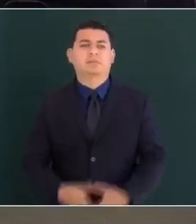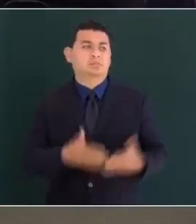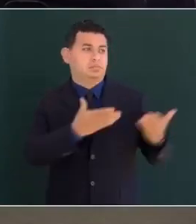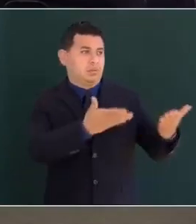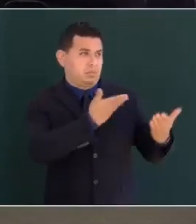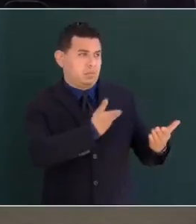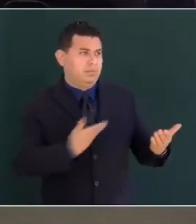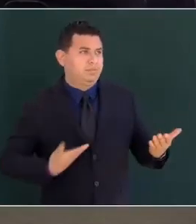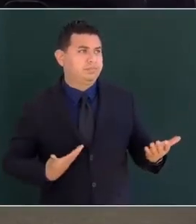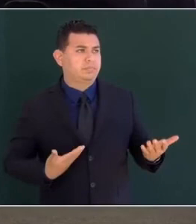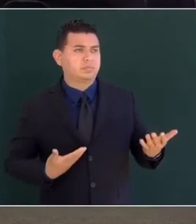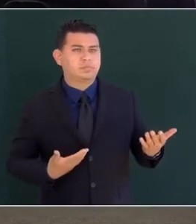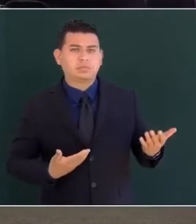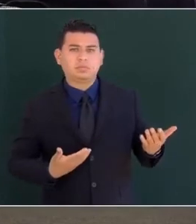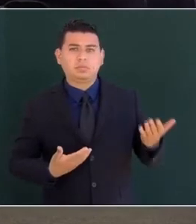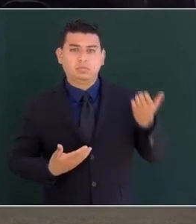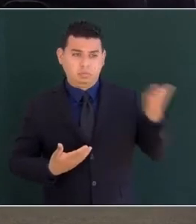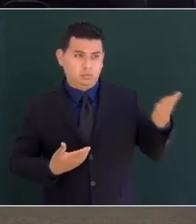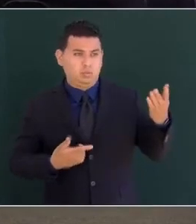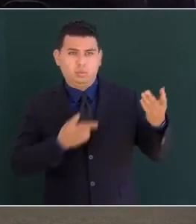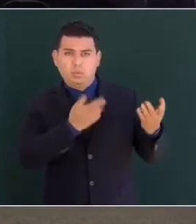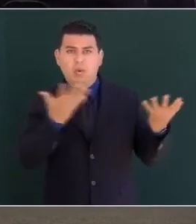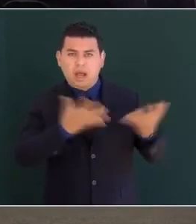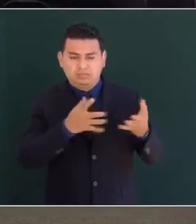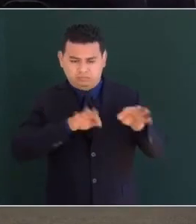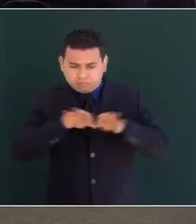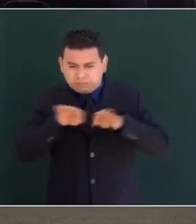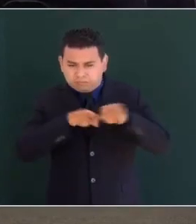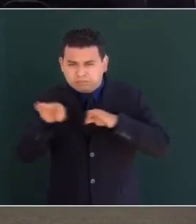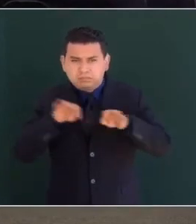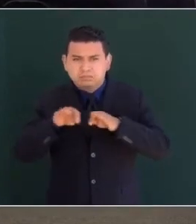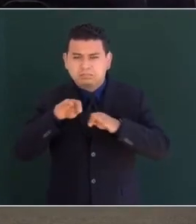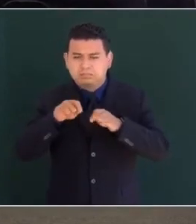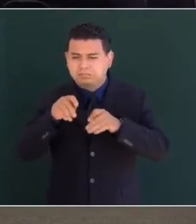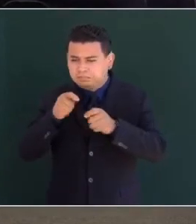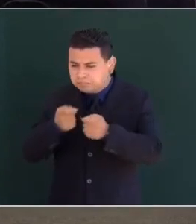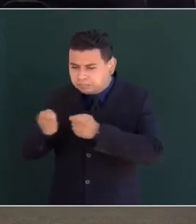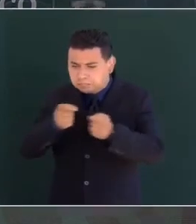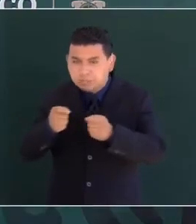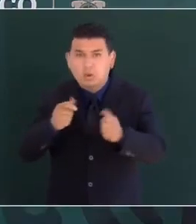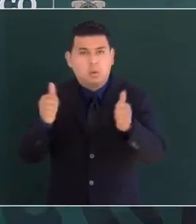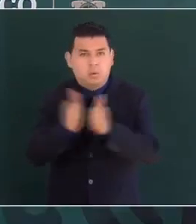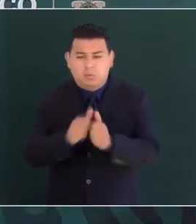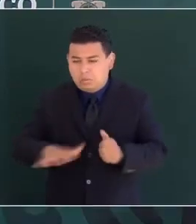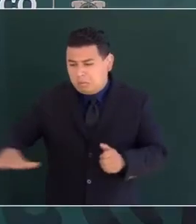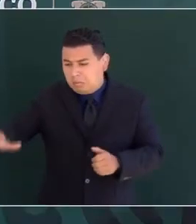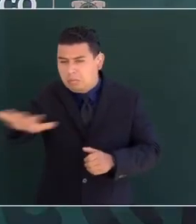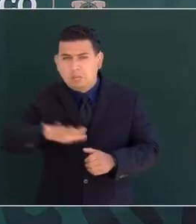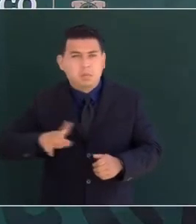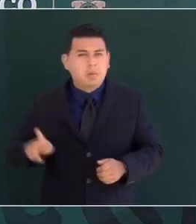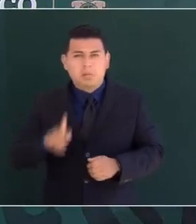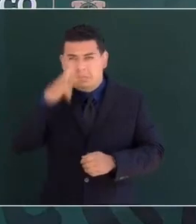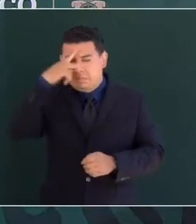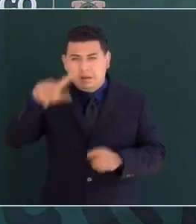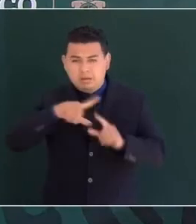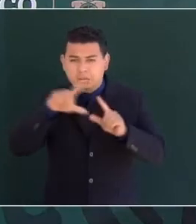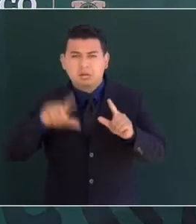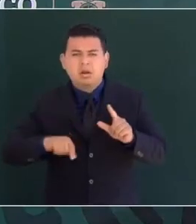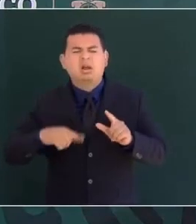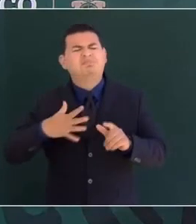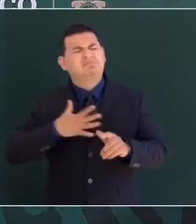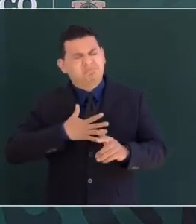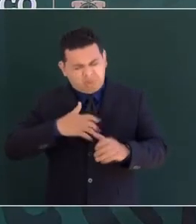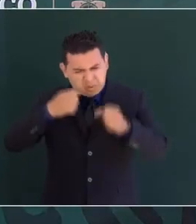Presidente, con su liderazgo y el apoyo de la gente de México, estoy seguro que llegará